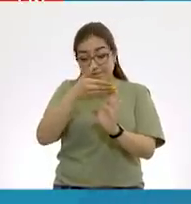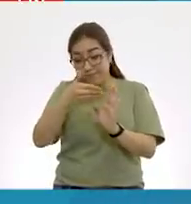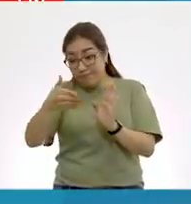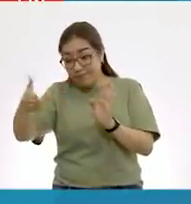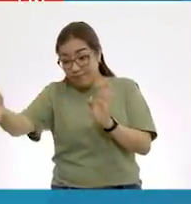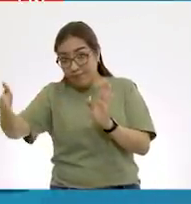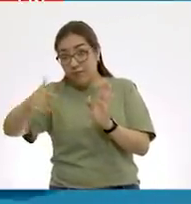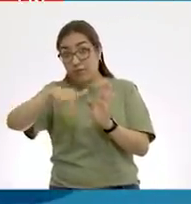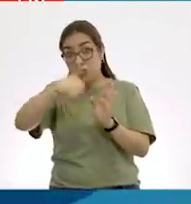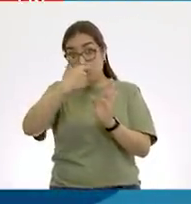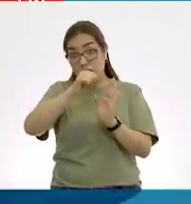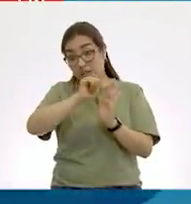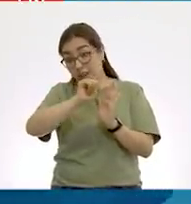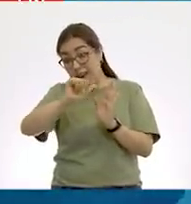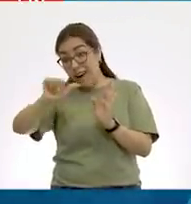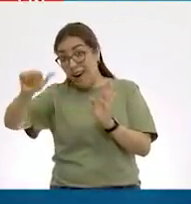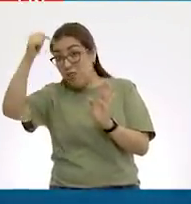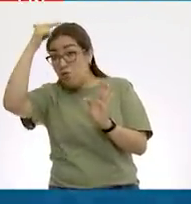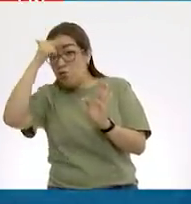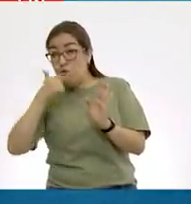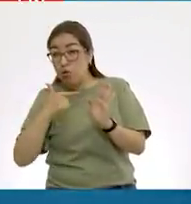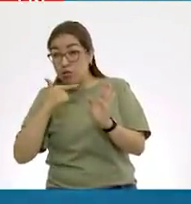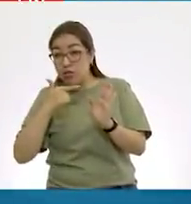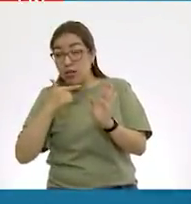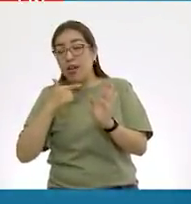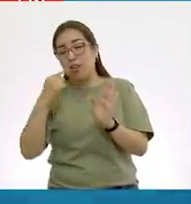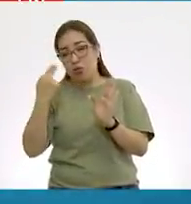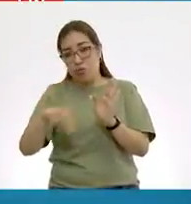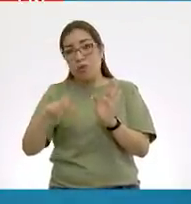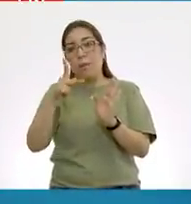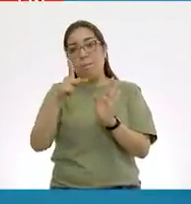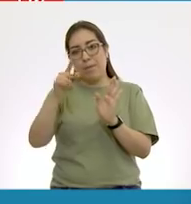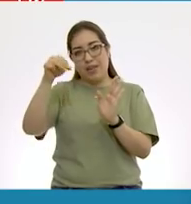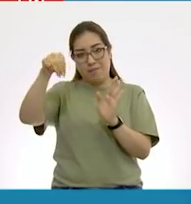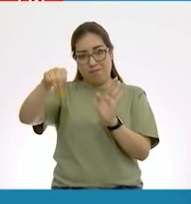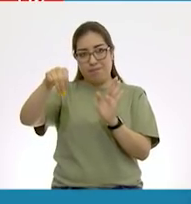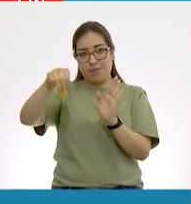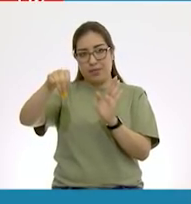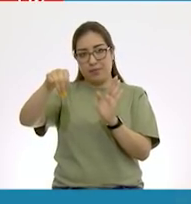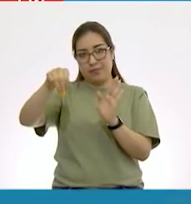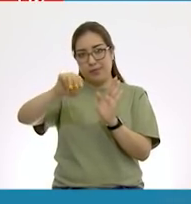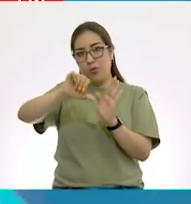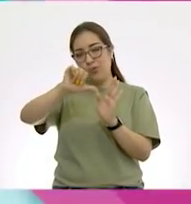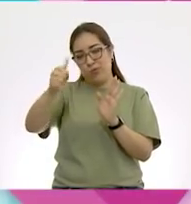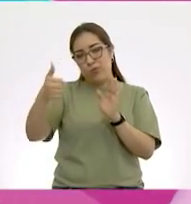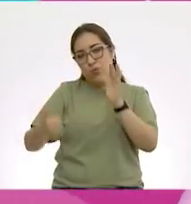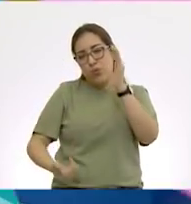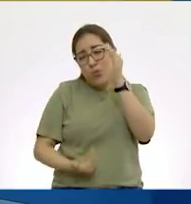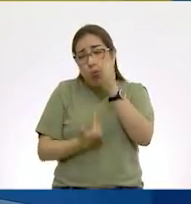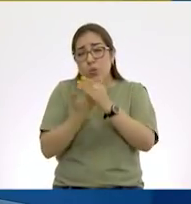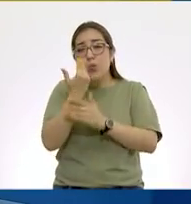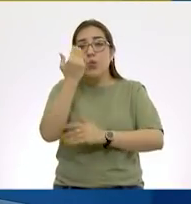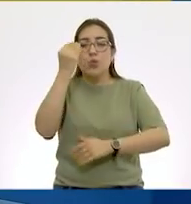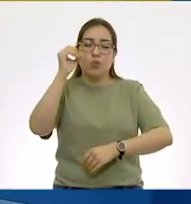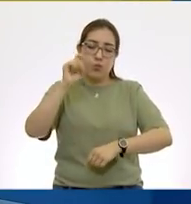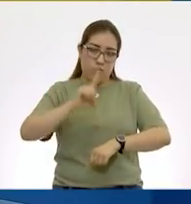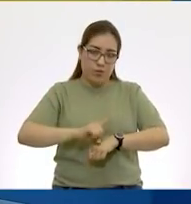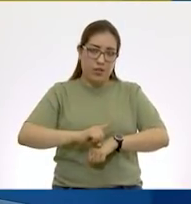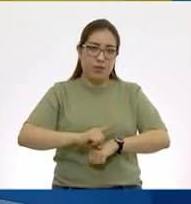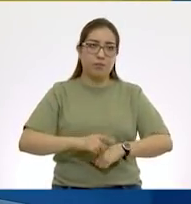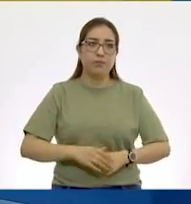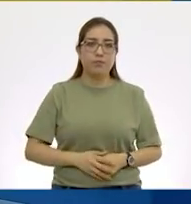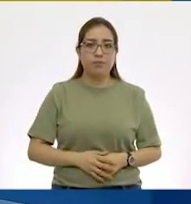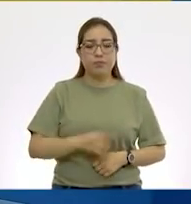día y hasta la noche, hasta el otro día que empezamos nuevamente, una, dos de la mañana,